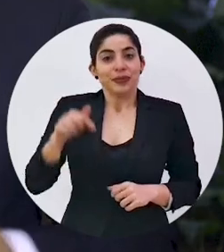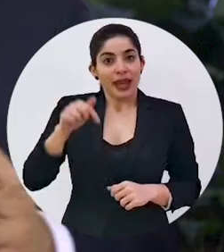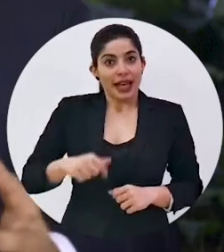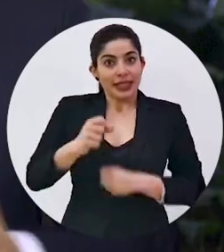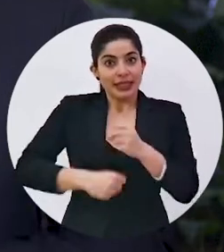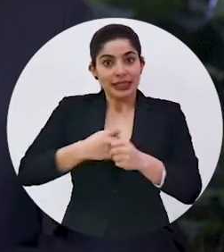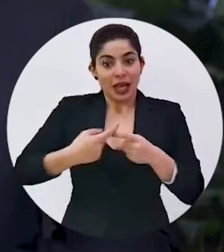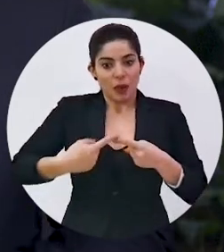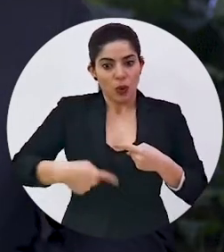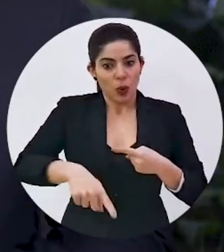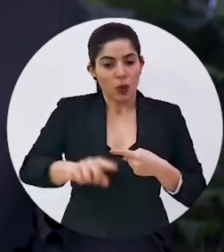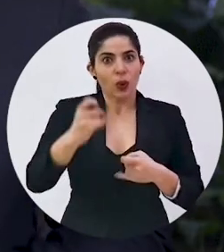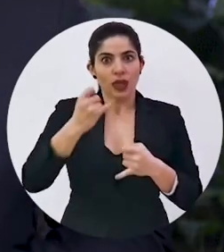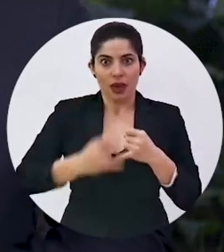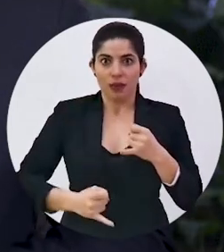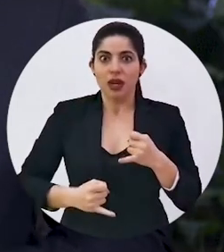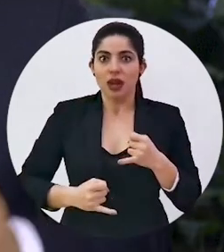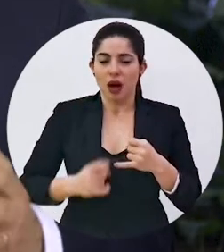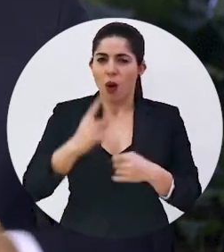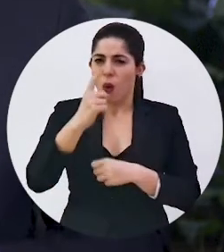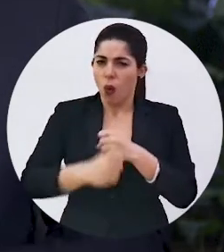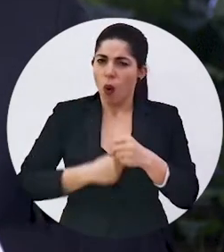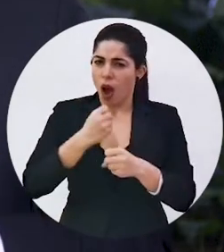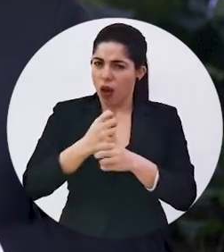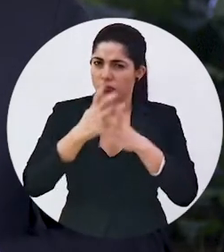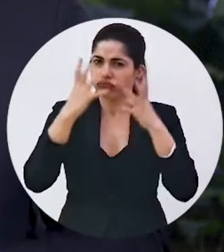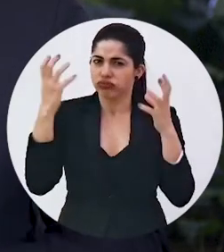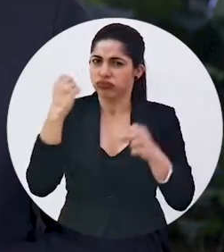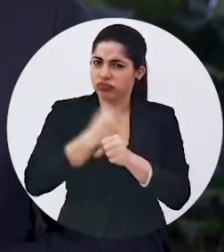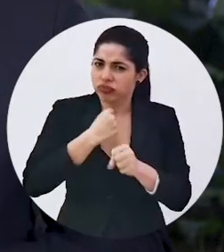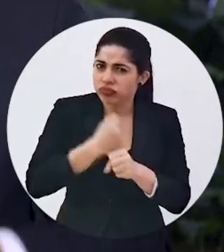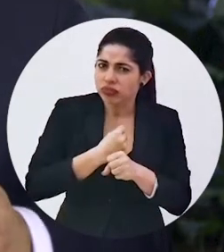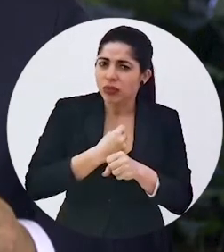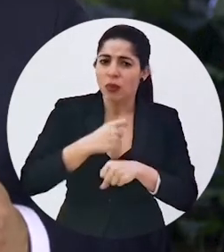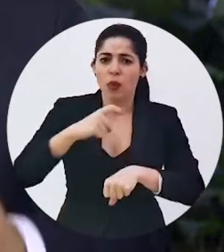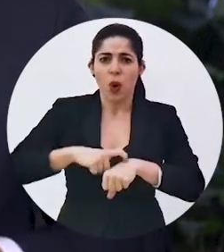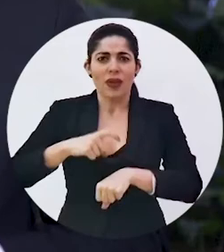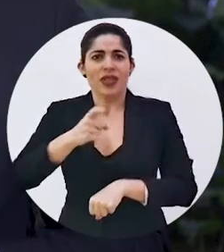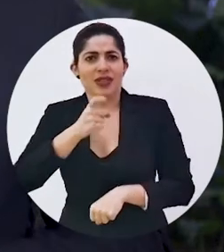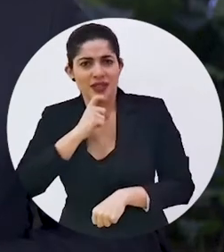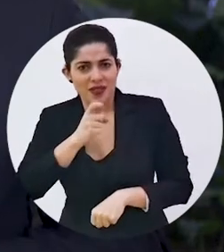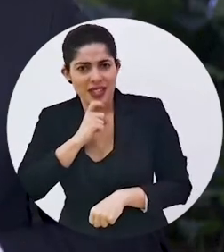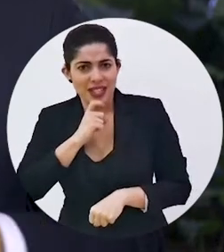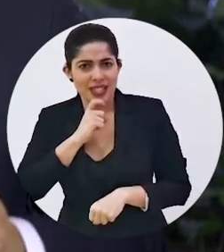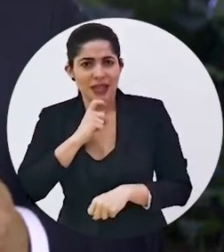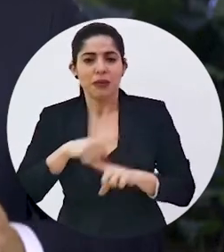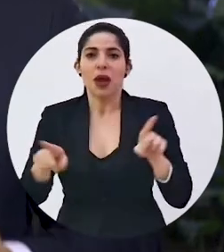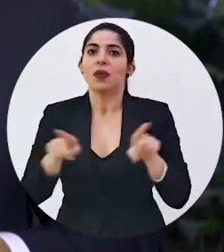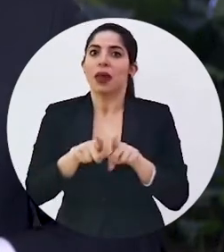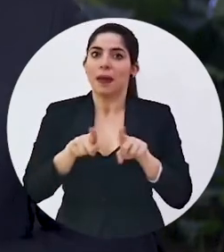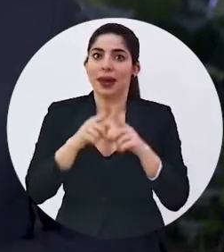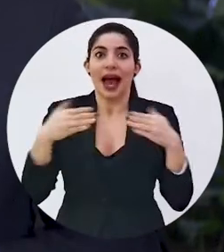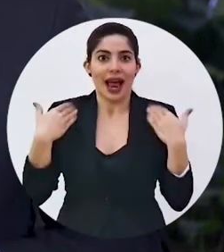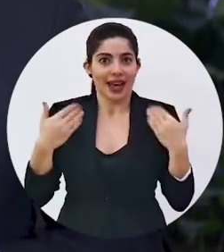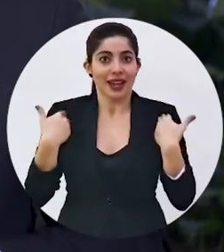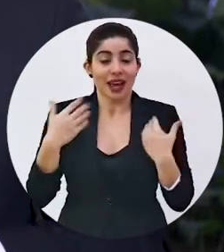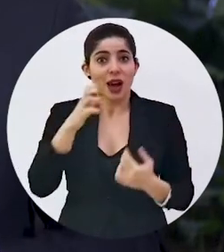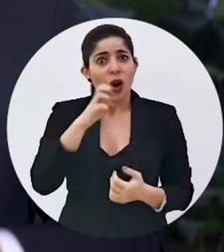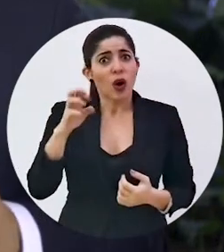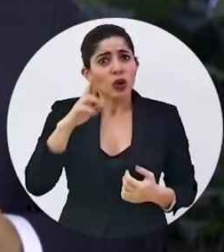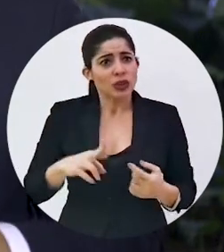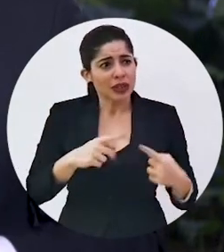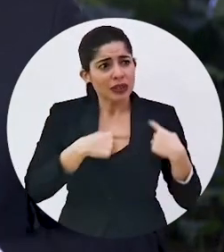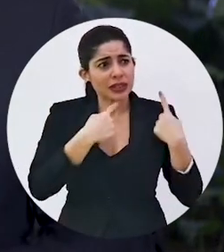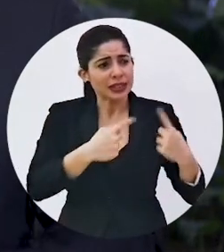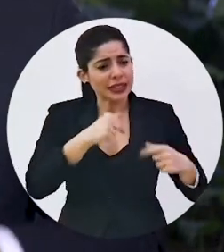Este año está por terminar. Ha sido un año de mucho trabajo, de momentos difíciles, pero también de alegrías. Un